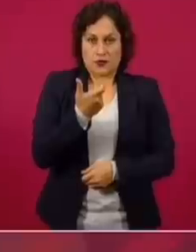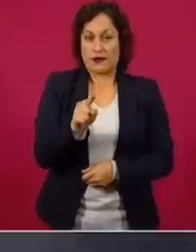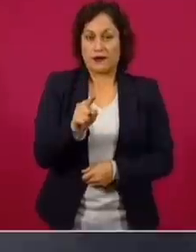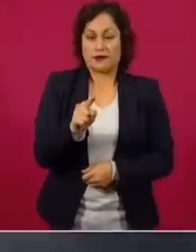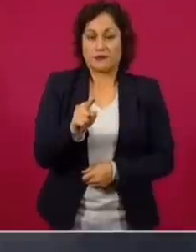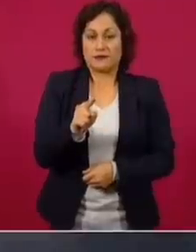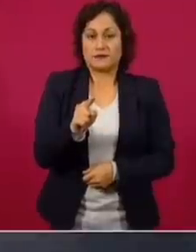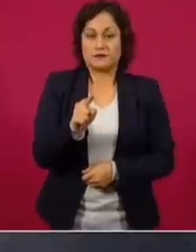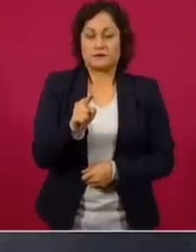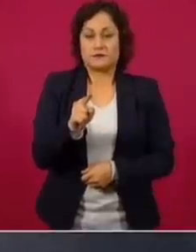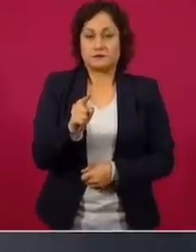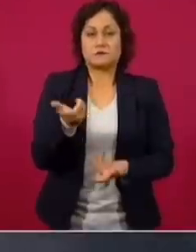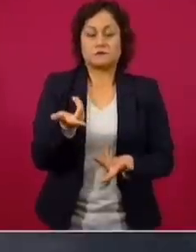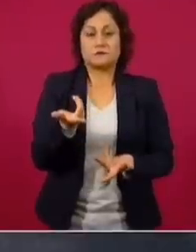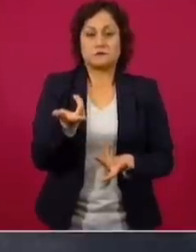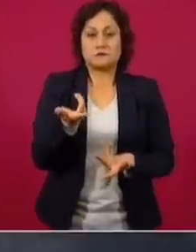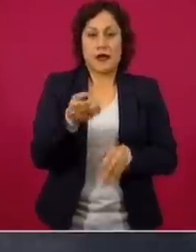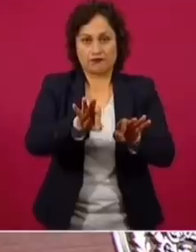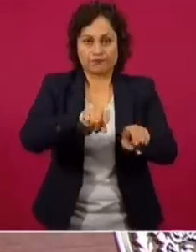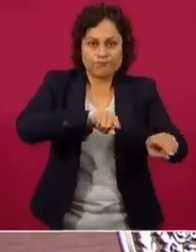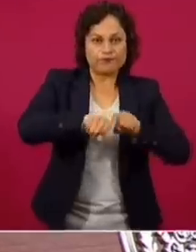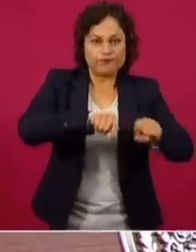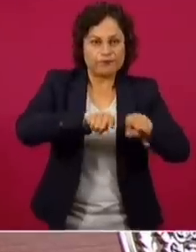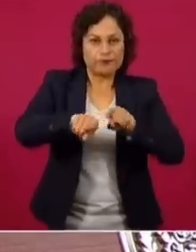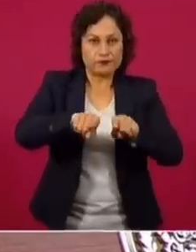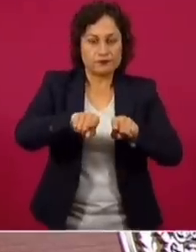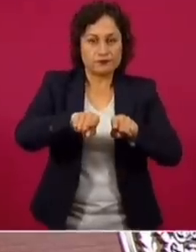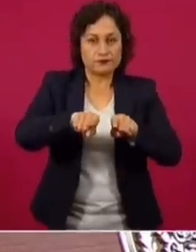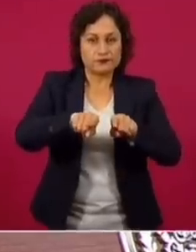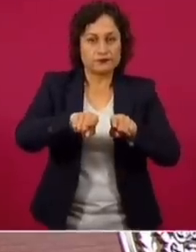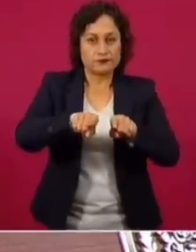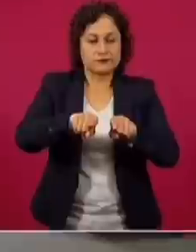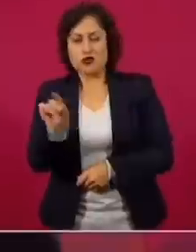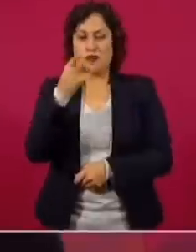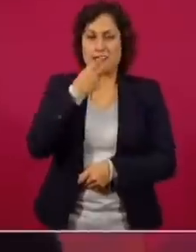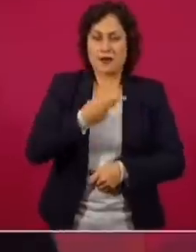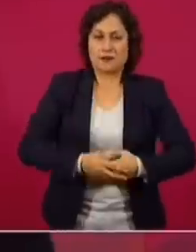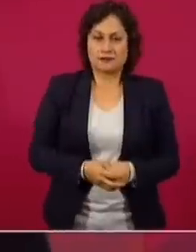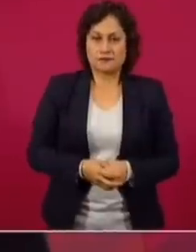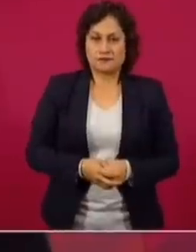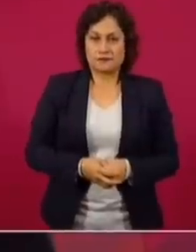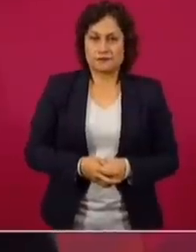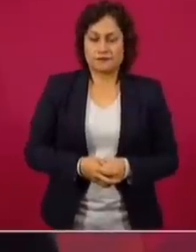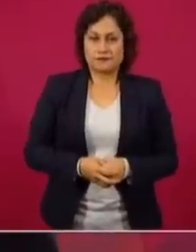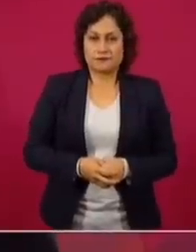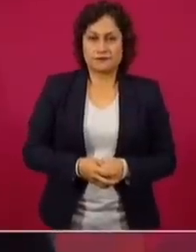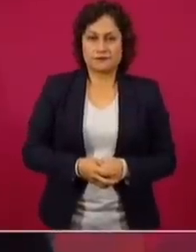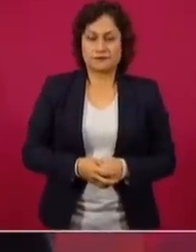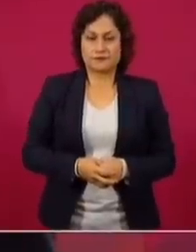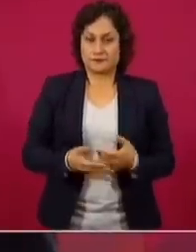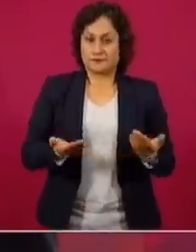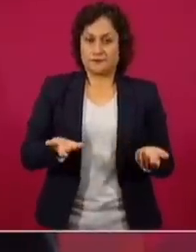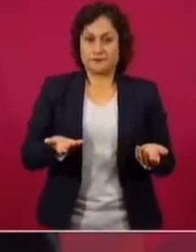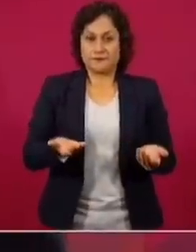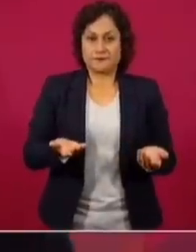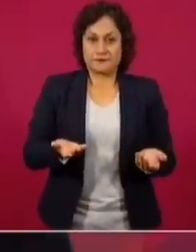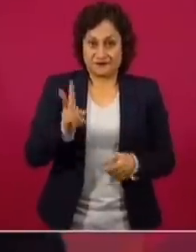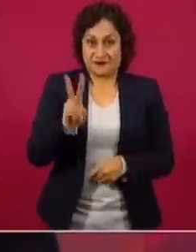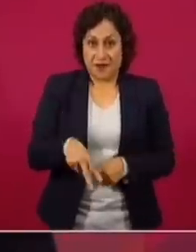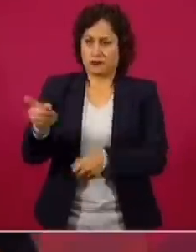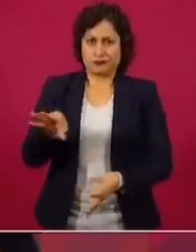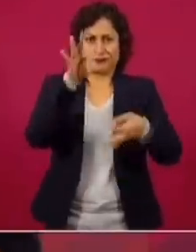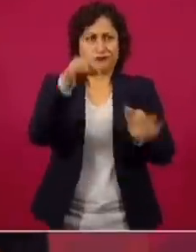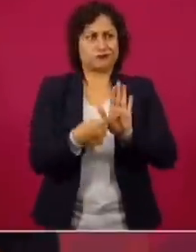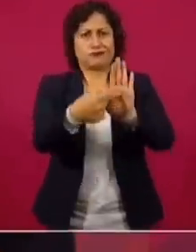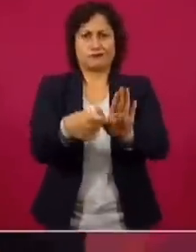hacer labor de zapa en contra del proyecto de transformación? Eso no es corrupción, es hasta traición